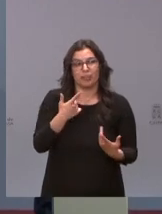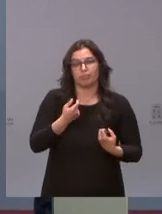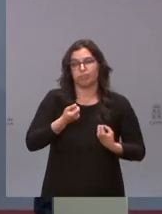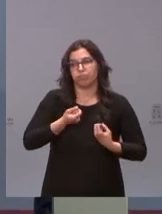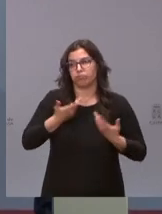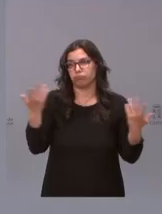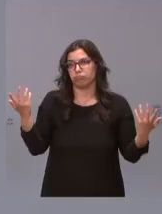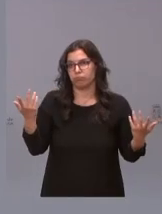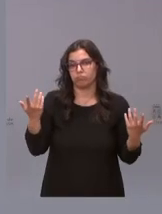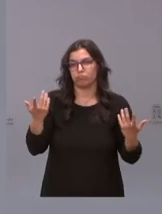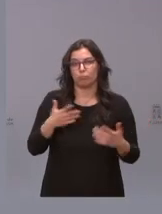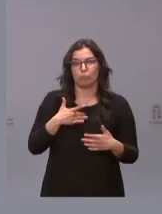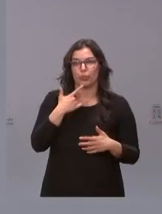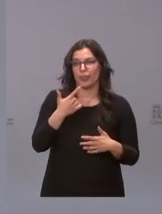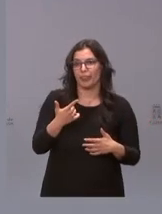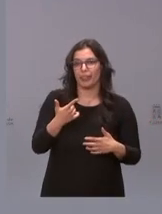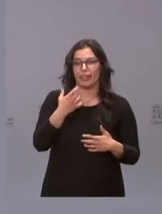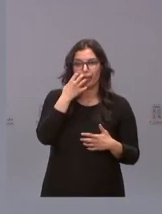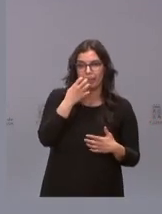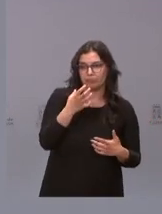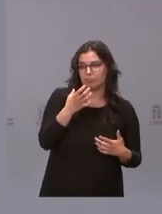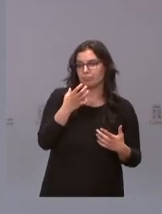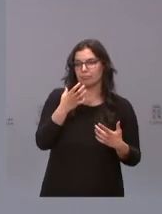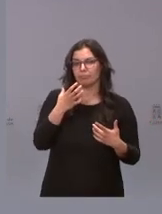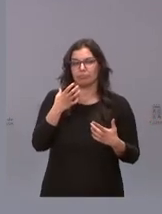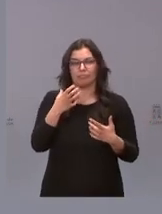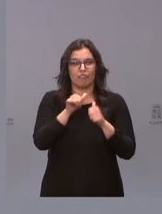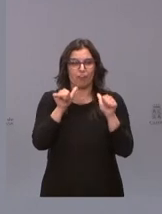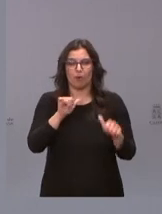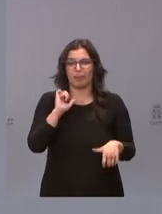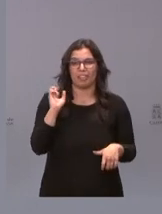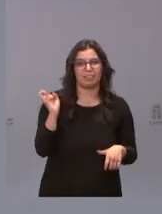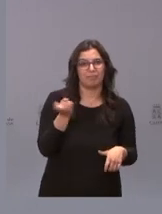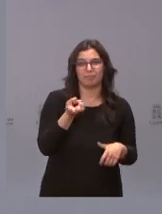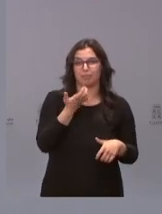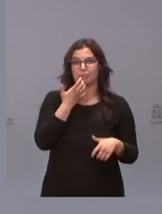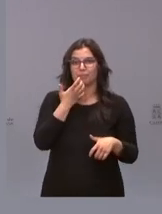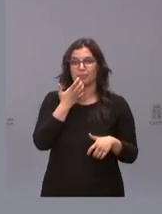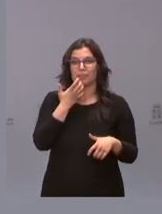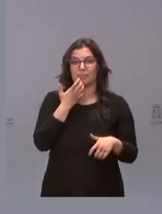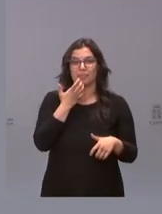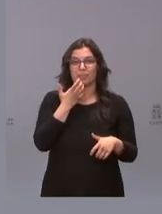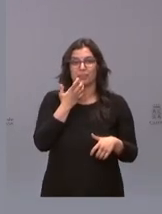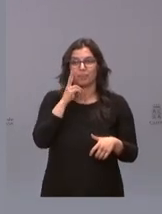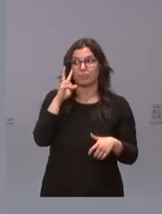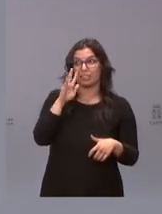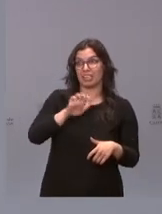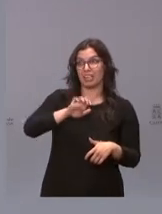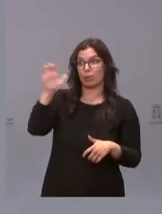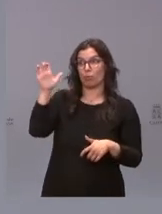más alto se puede decir más bajo se puede decir de una manera o de otra si uno analiza qué es lo que está ocurriendo ahora en Europa